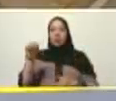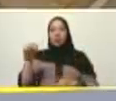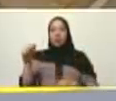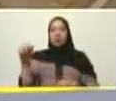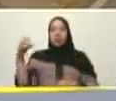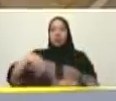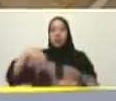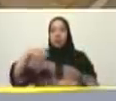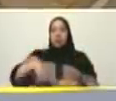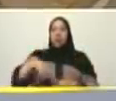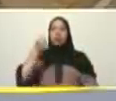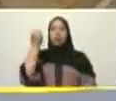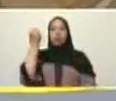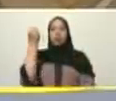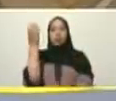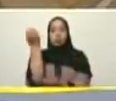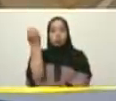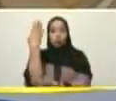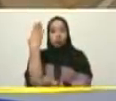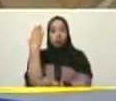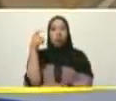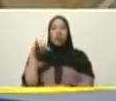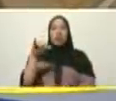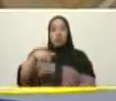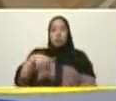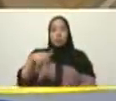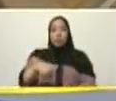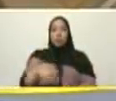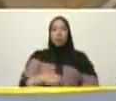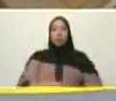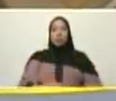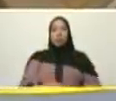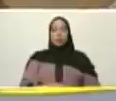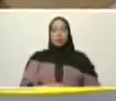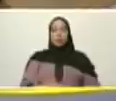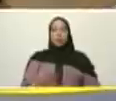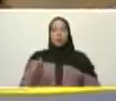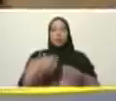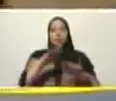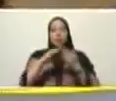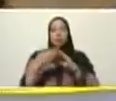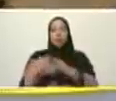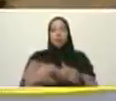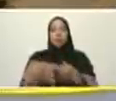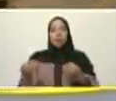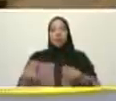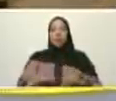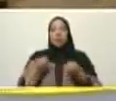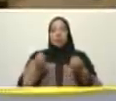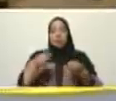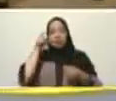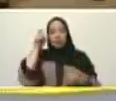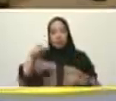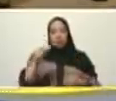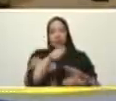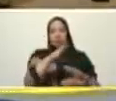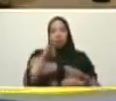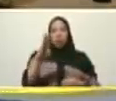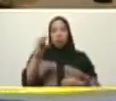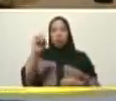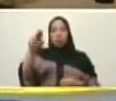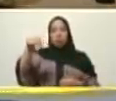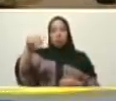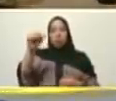estado Anzuate en este urbanismo denominado por sus habitantes batalla de bombonaz a 200 años de esta